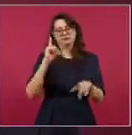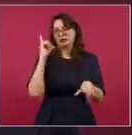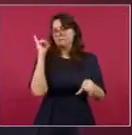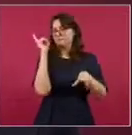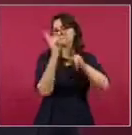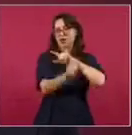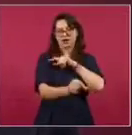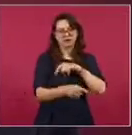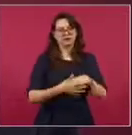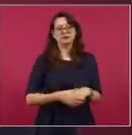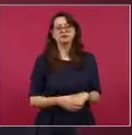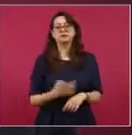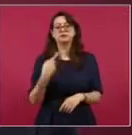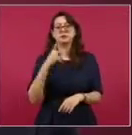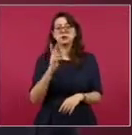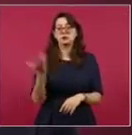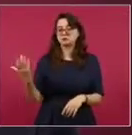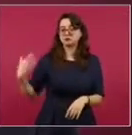10 millones.